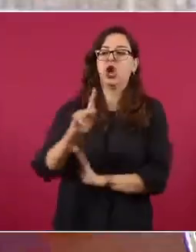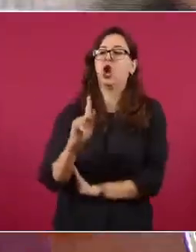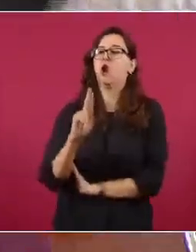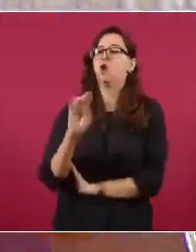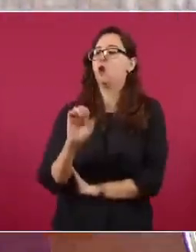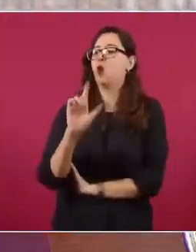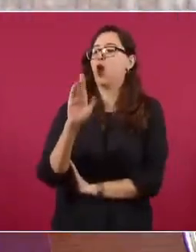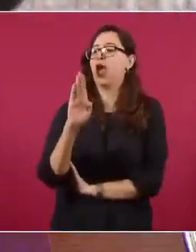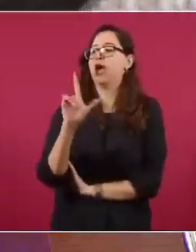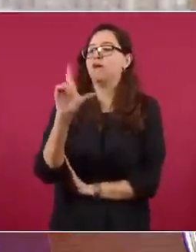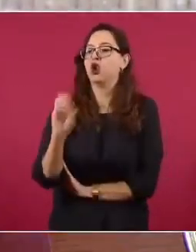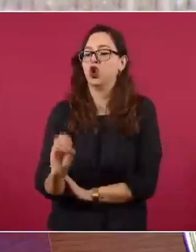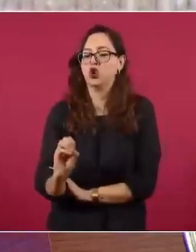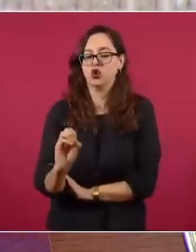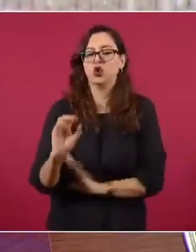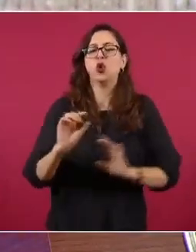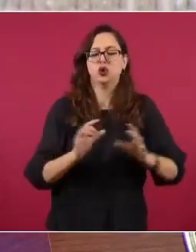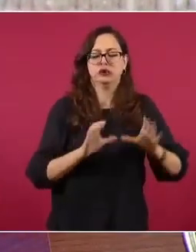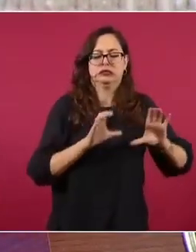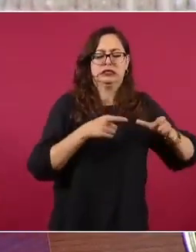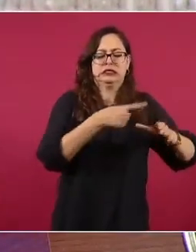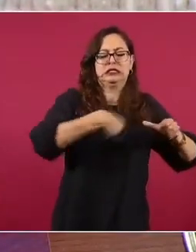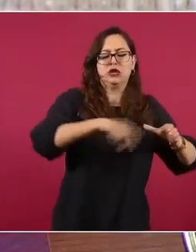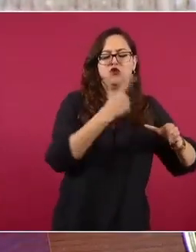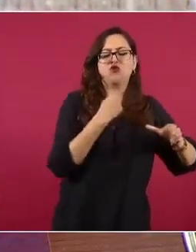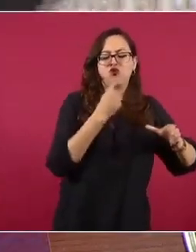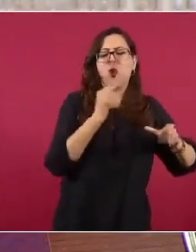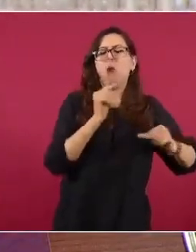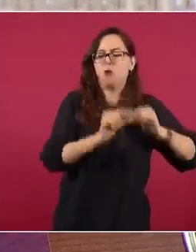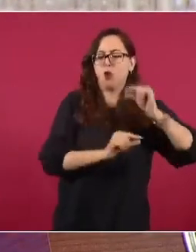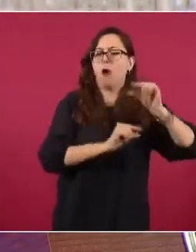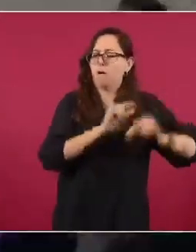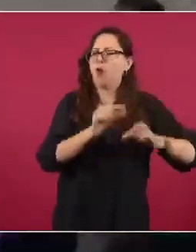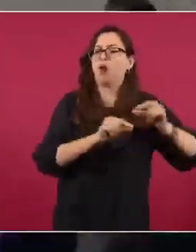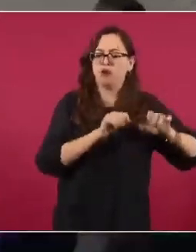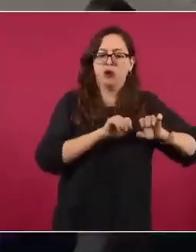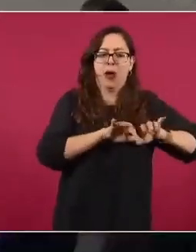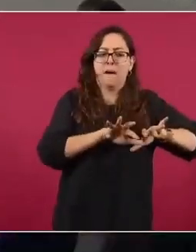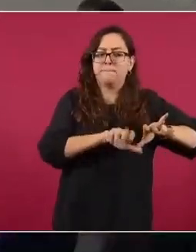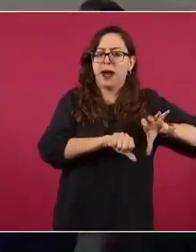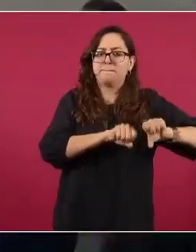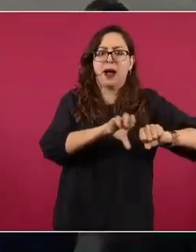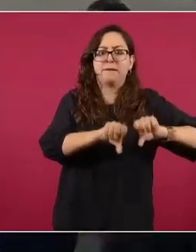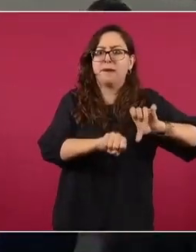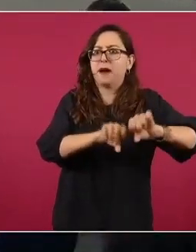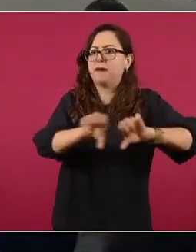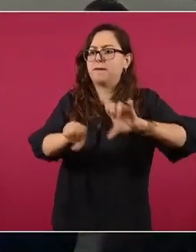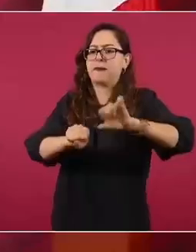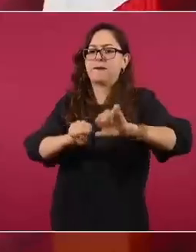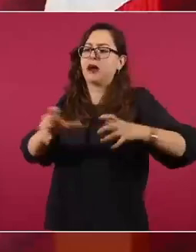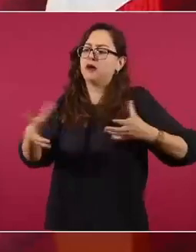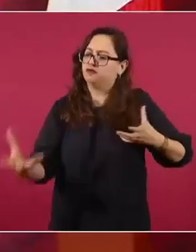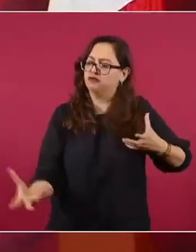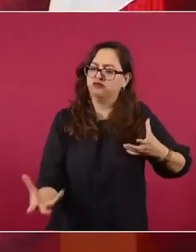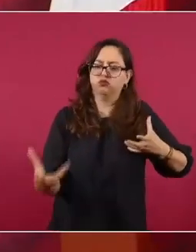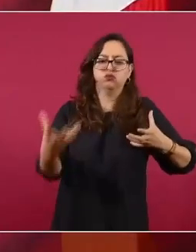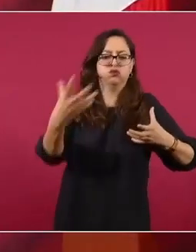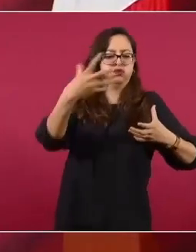Y todo va a ser círculo rojo. Todo va a girar